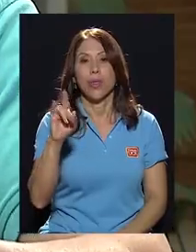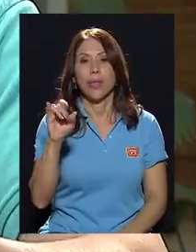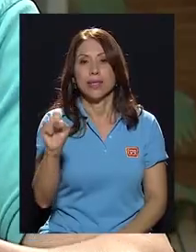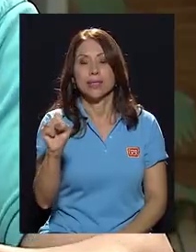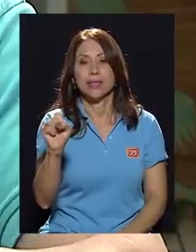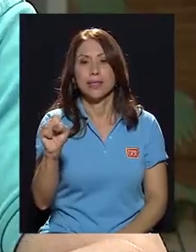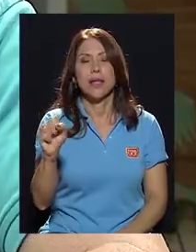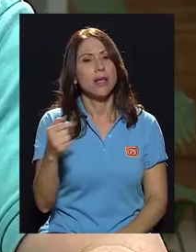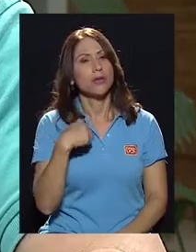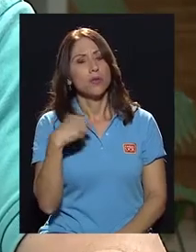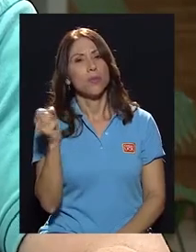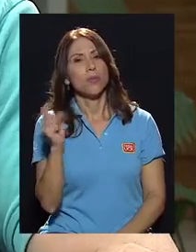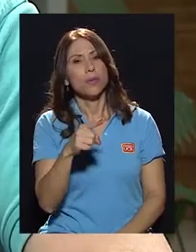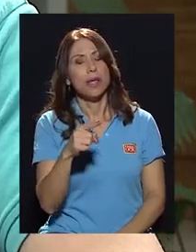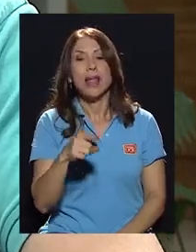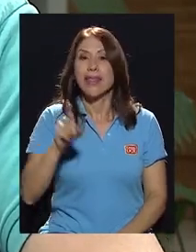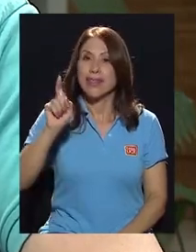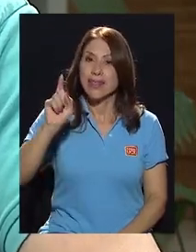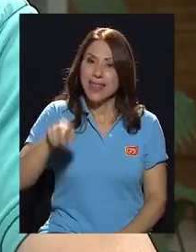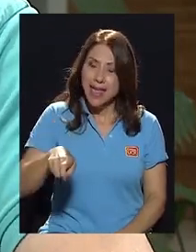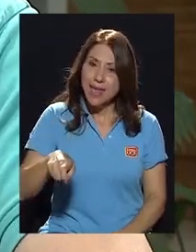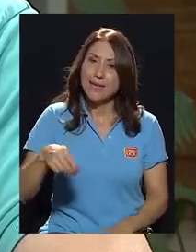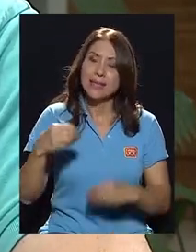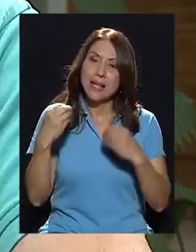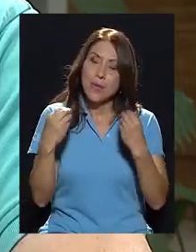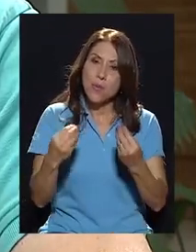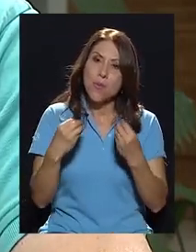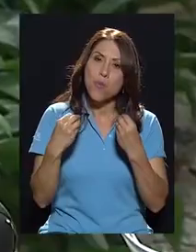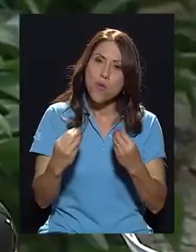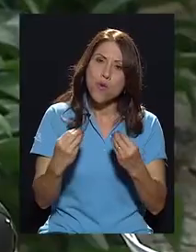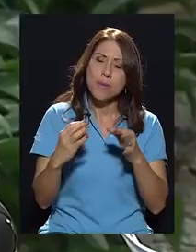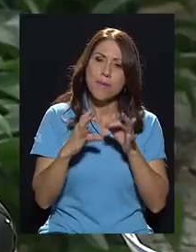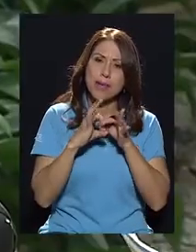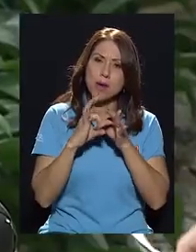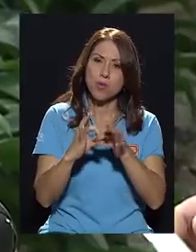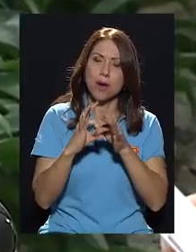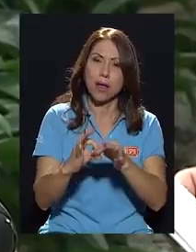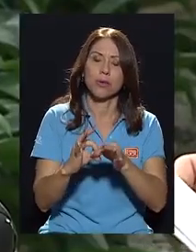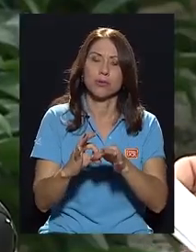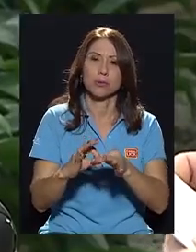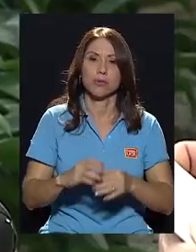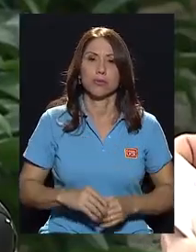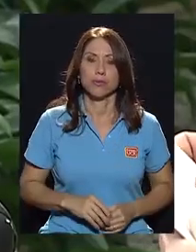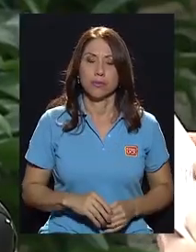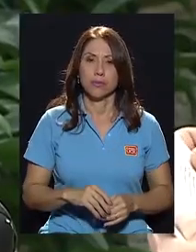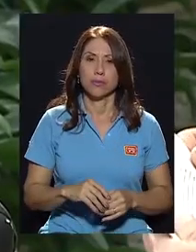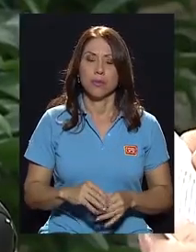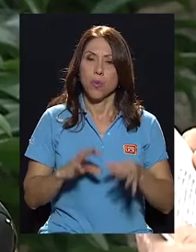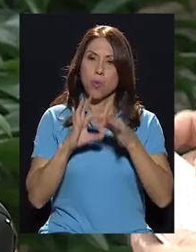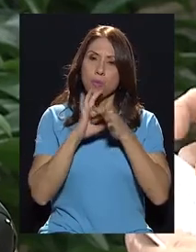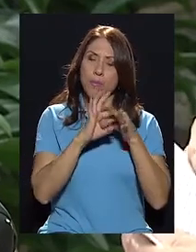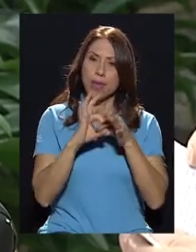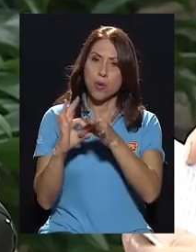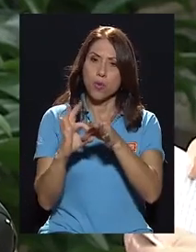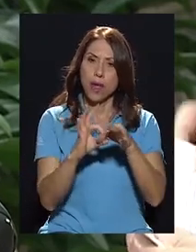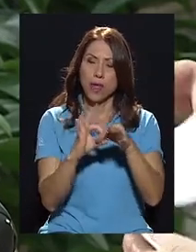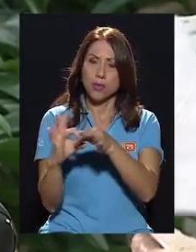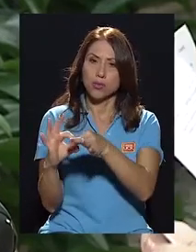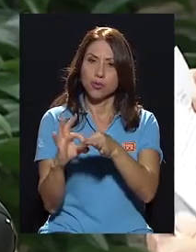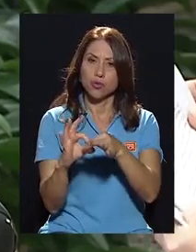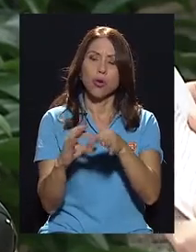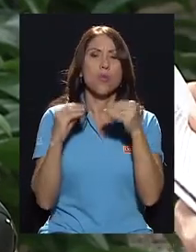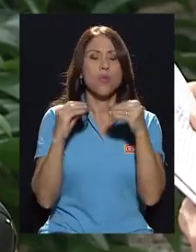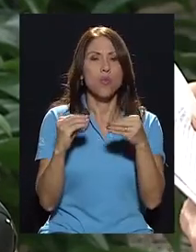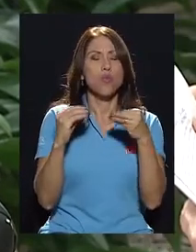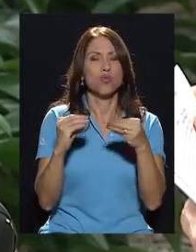que qué rol iba a… Tienen que estar muy vinculados, muy vinculados y